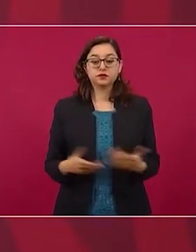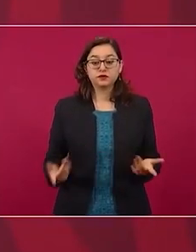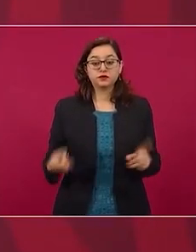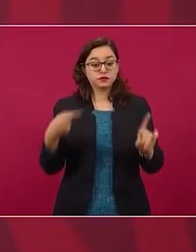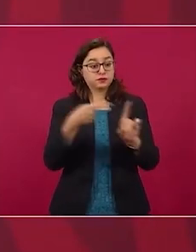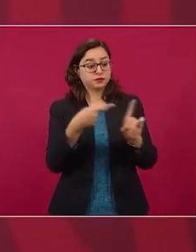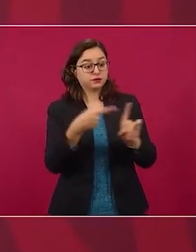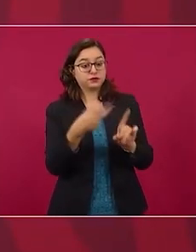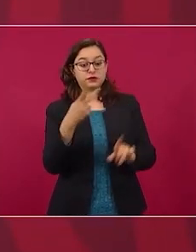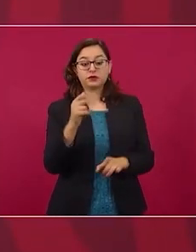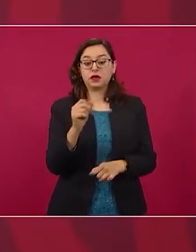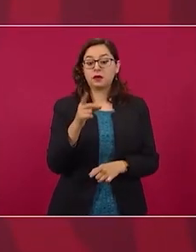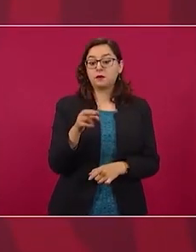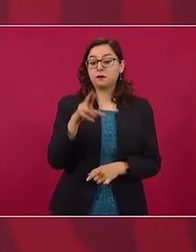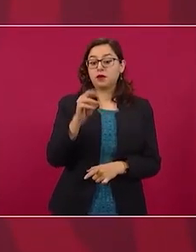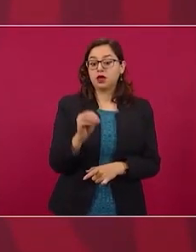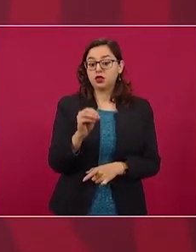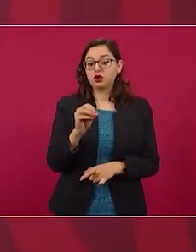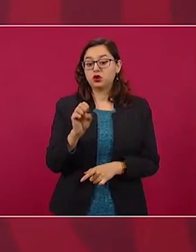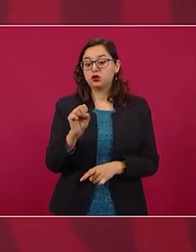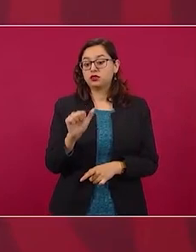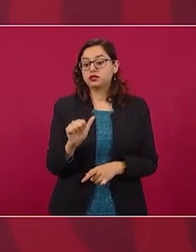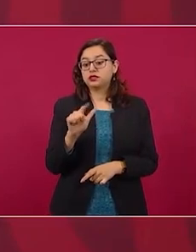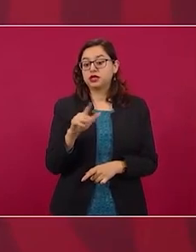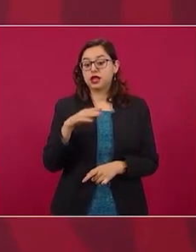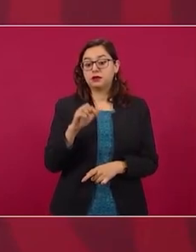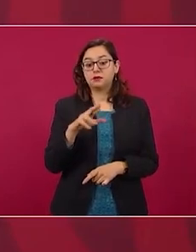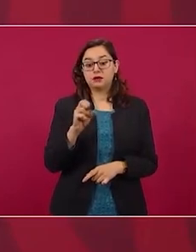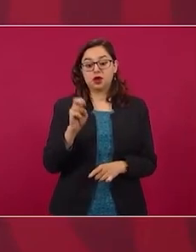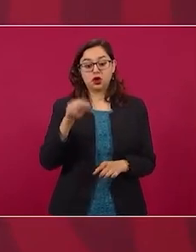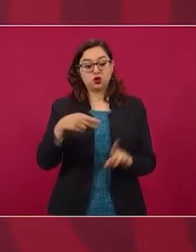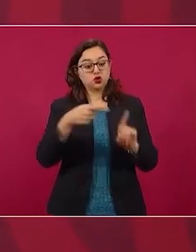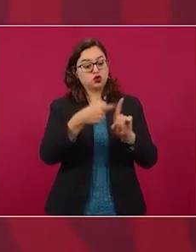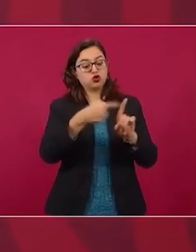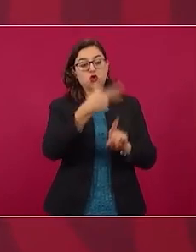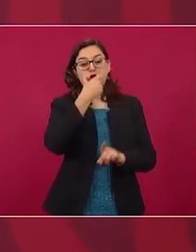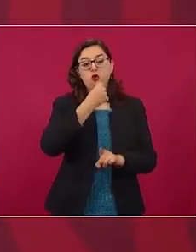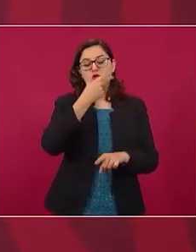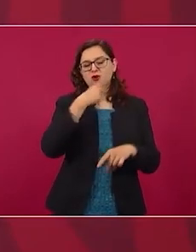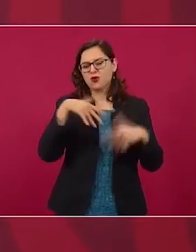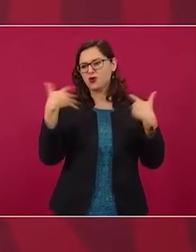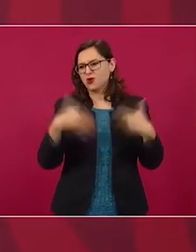Salmerón es un historiador de primera,